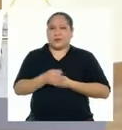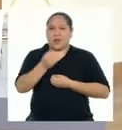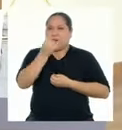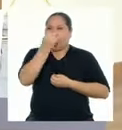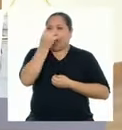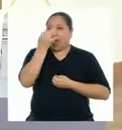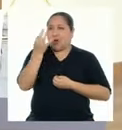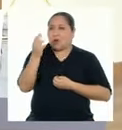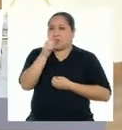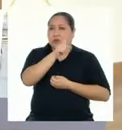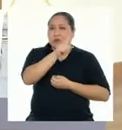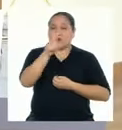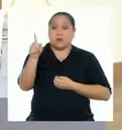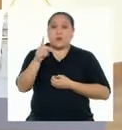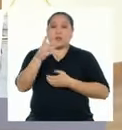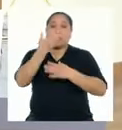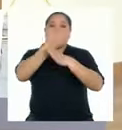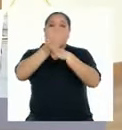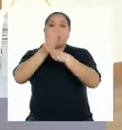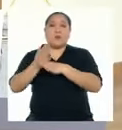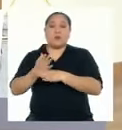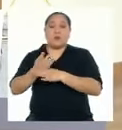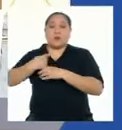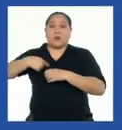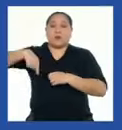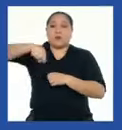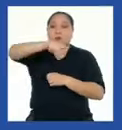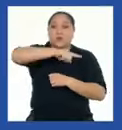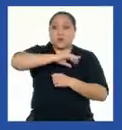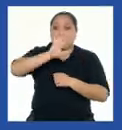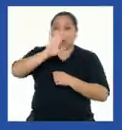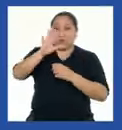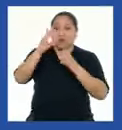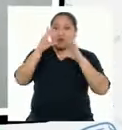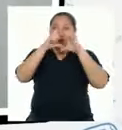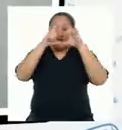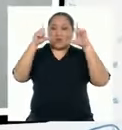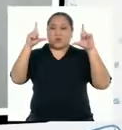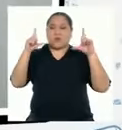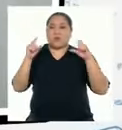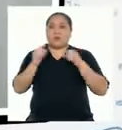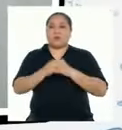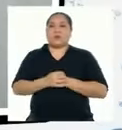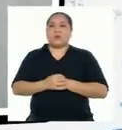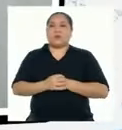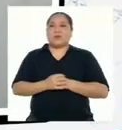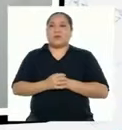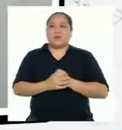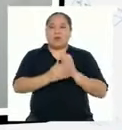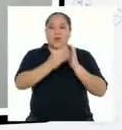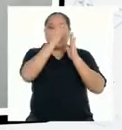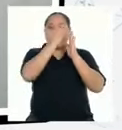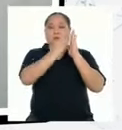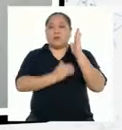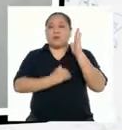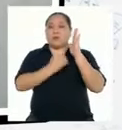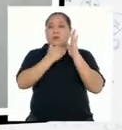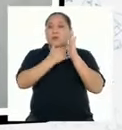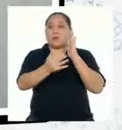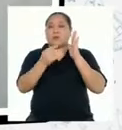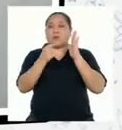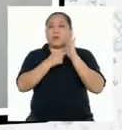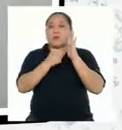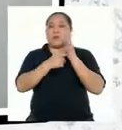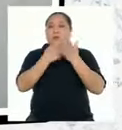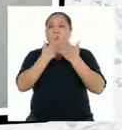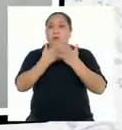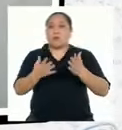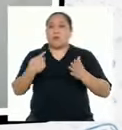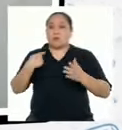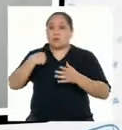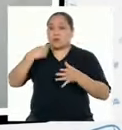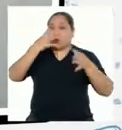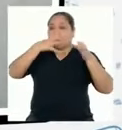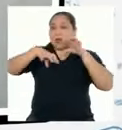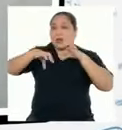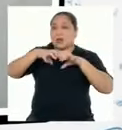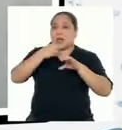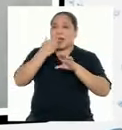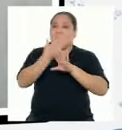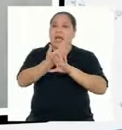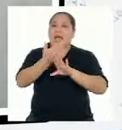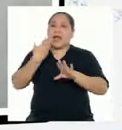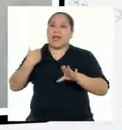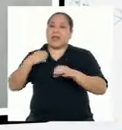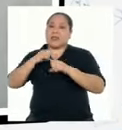Algunas y algunos de ustedes han compartido con nosotros sus cuadros En la columna de mis actividades que se podían realizar